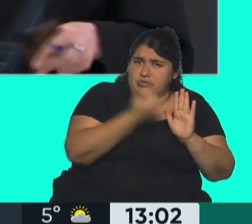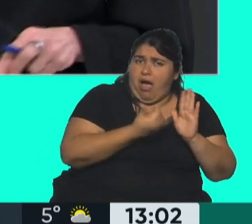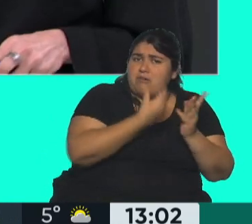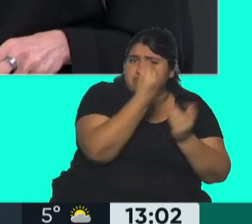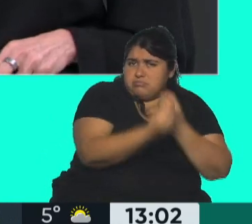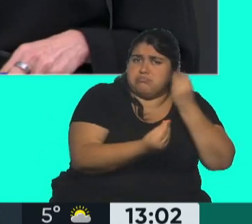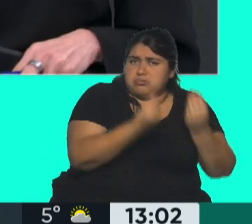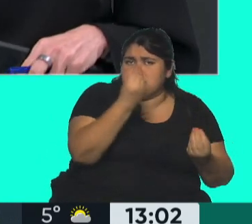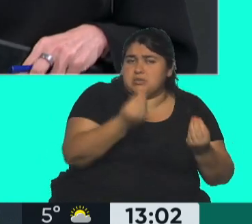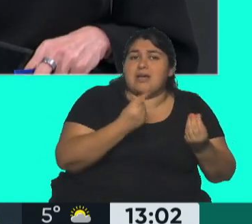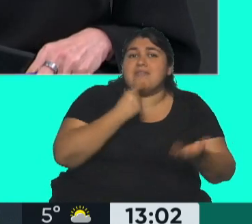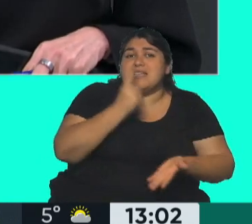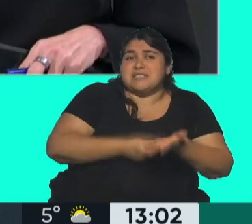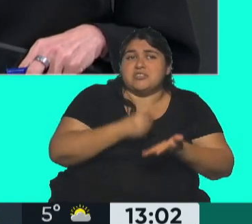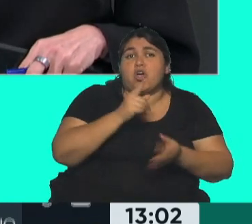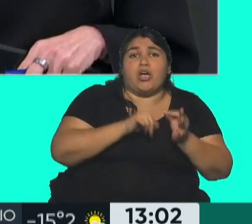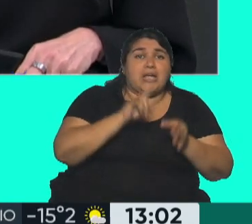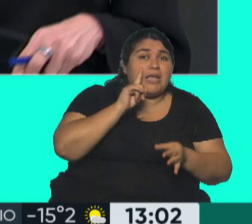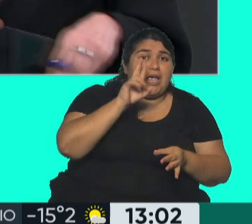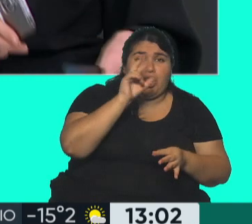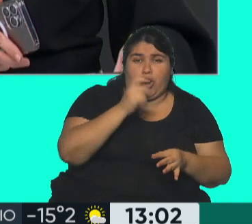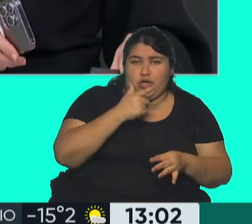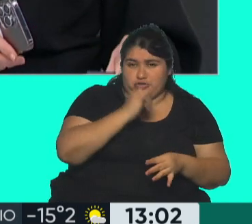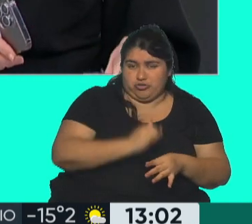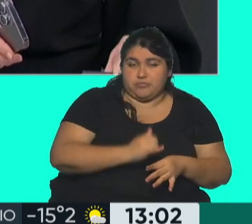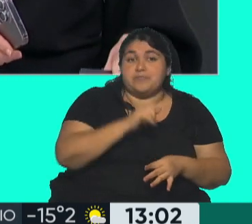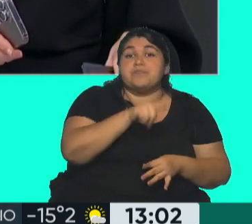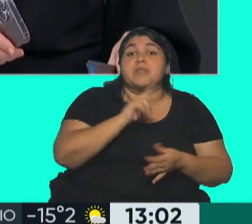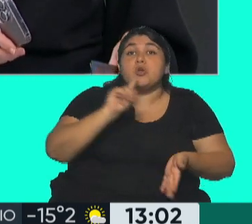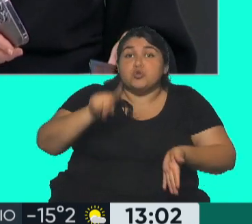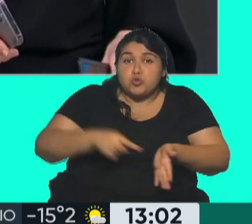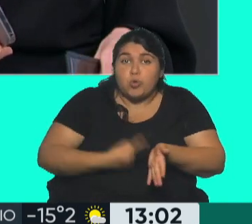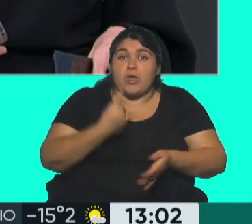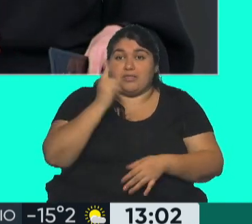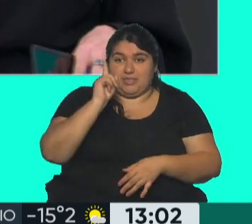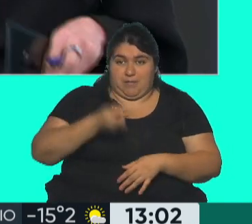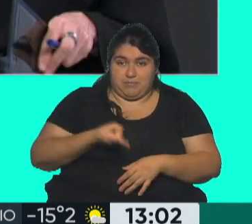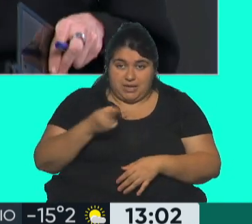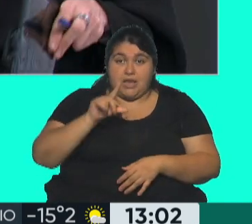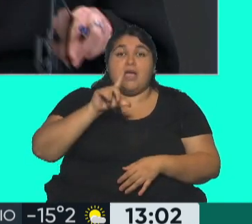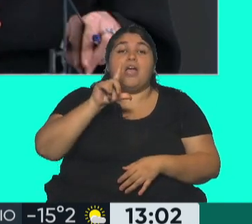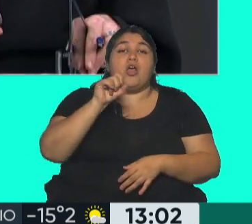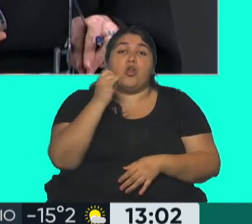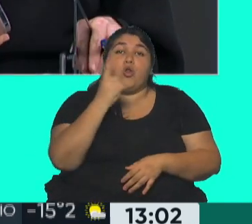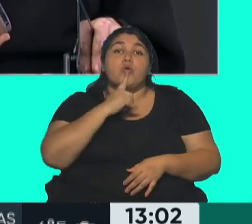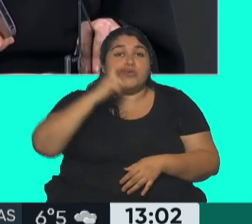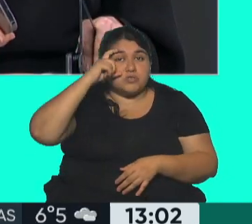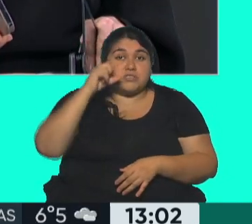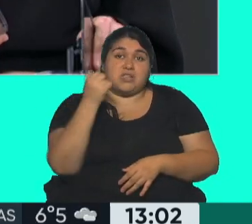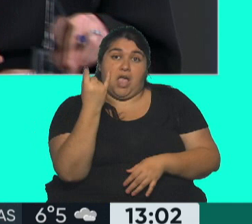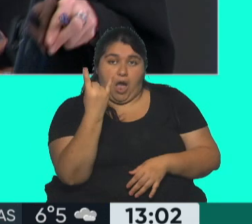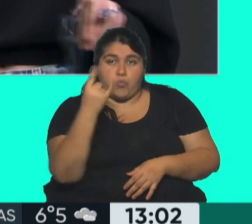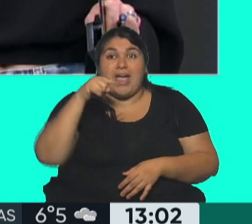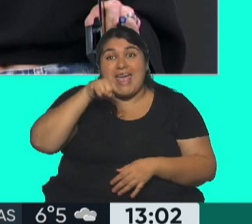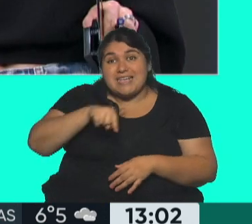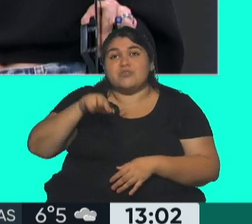finalmente, por Fernán Quirós, el ministro de Salud, pero en la Ciudad de Buenos Aires también está en carrera Martín Lustó. Y esto es lo que incomoda, sobre todo,